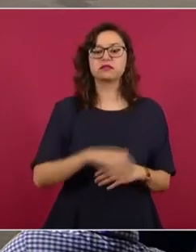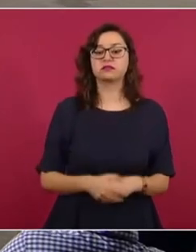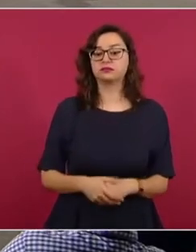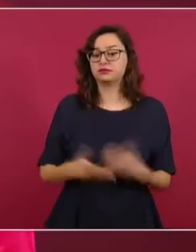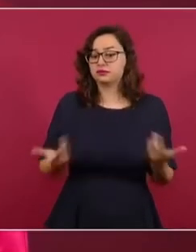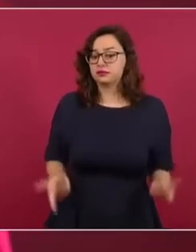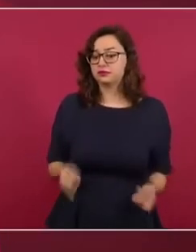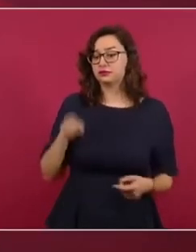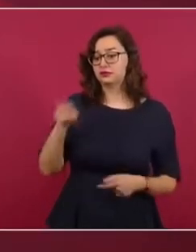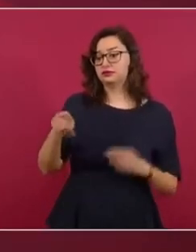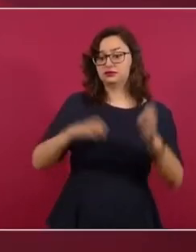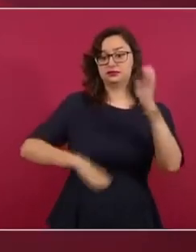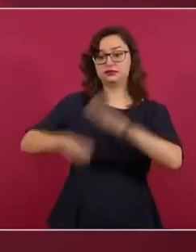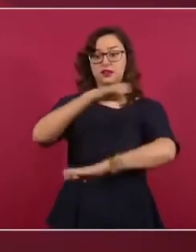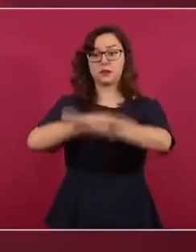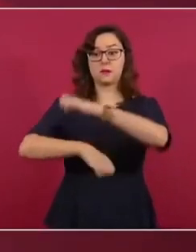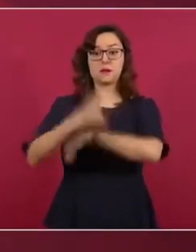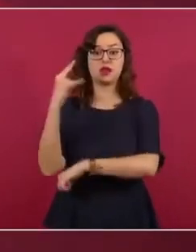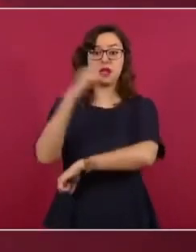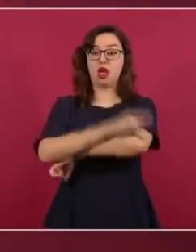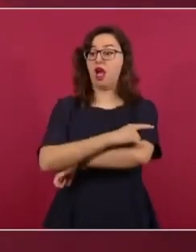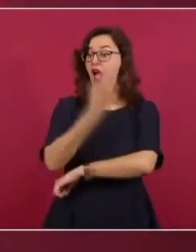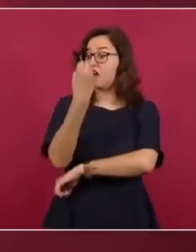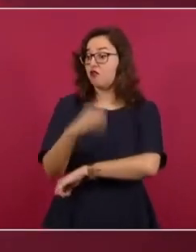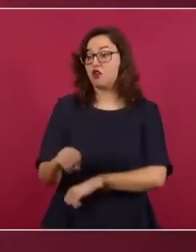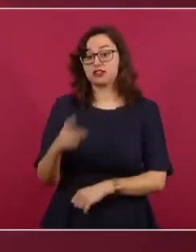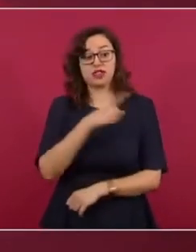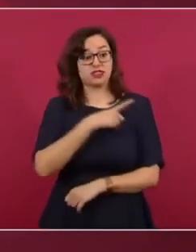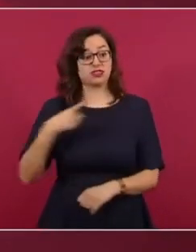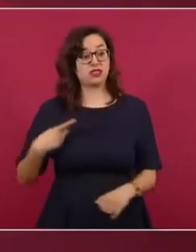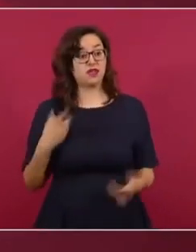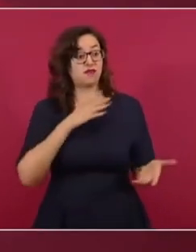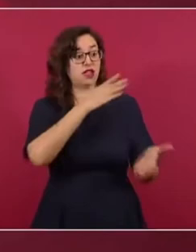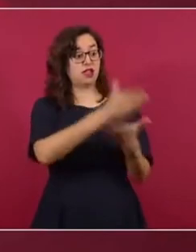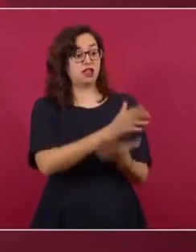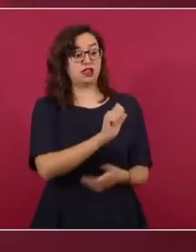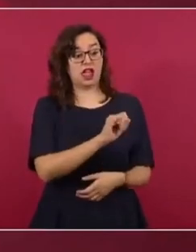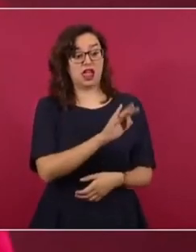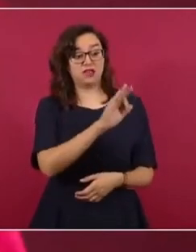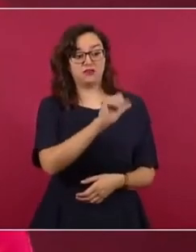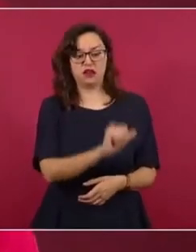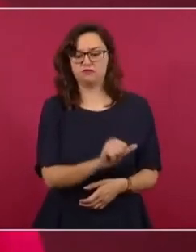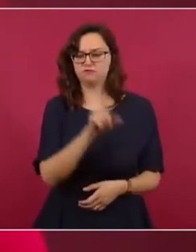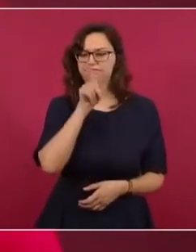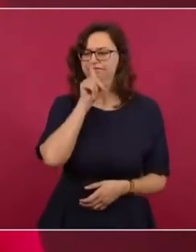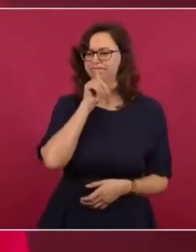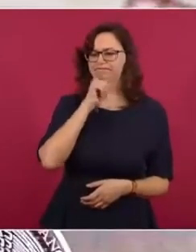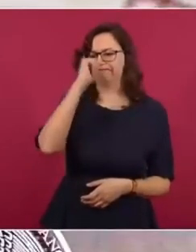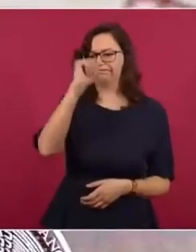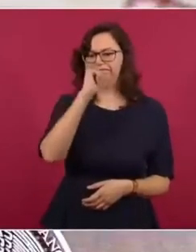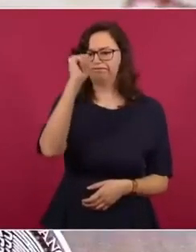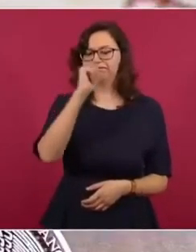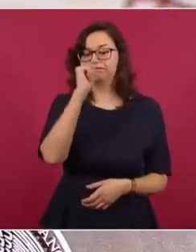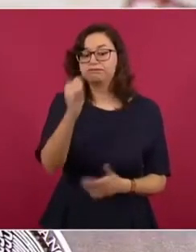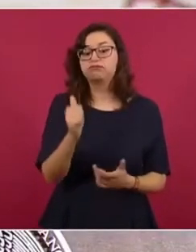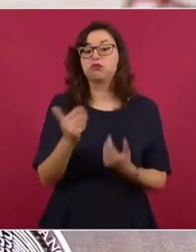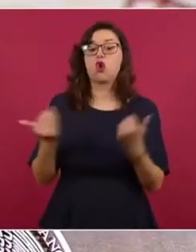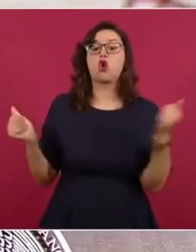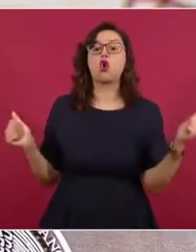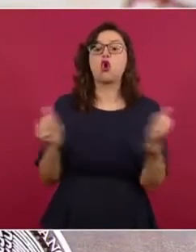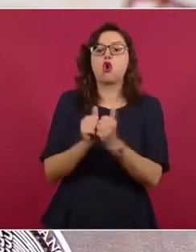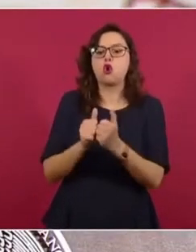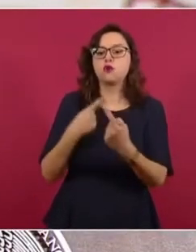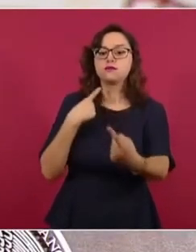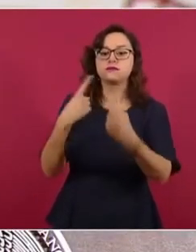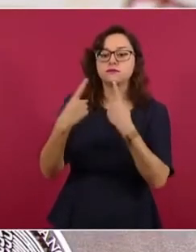viajar desde el Aeropuerto Internacional Felipe Ángeles. A partir del diálogo emprendido desde el Gobierno de México, las líneas